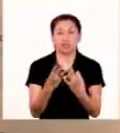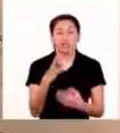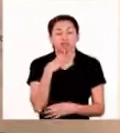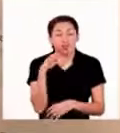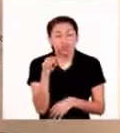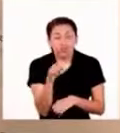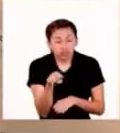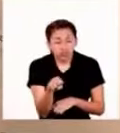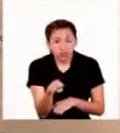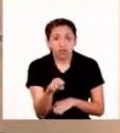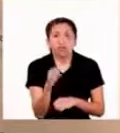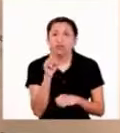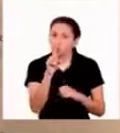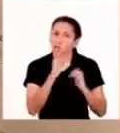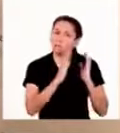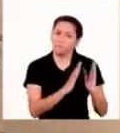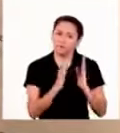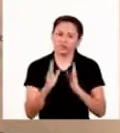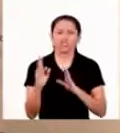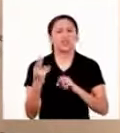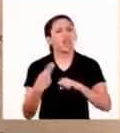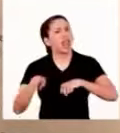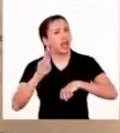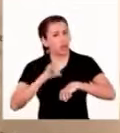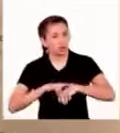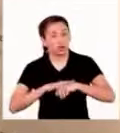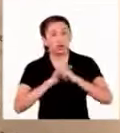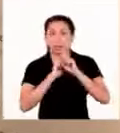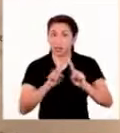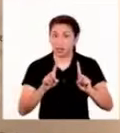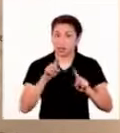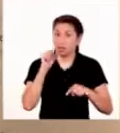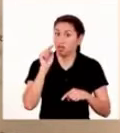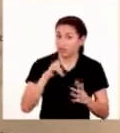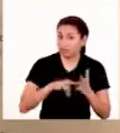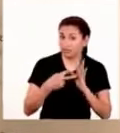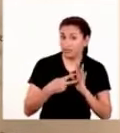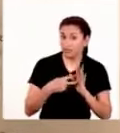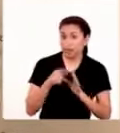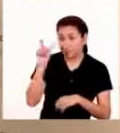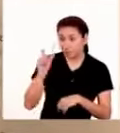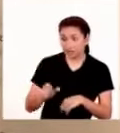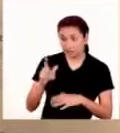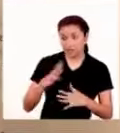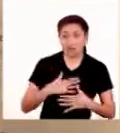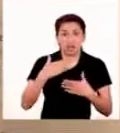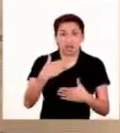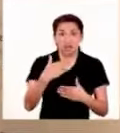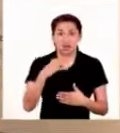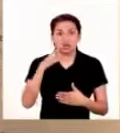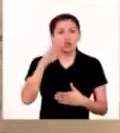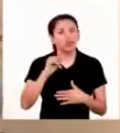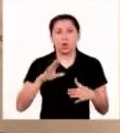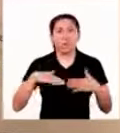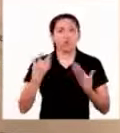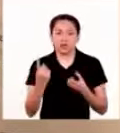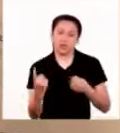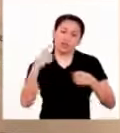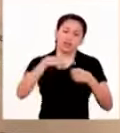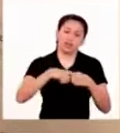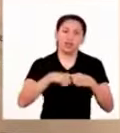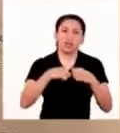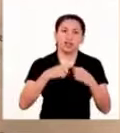Familias, el envejecimiento es un proceso natural, pero eso no significa que los adultos mayores no puedan participar